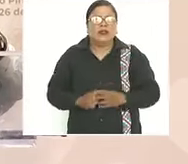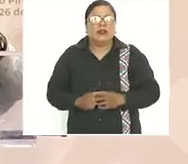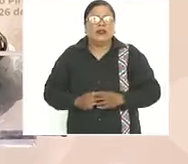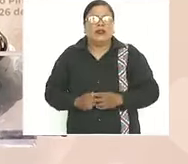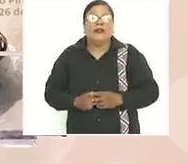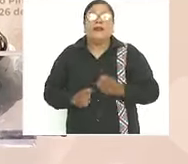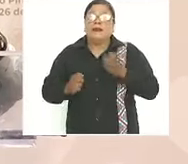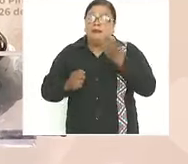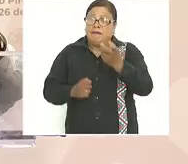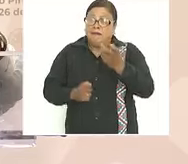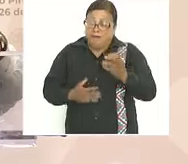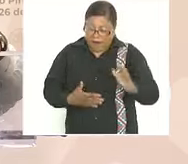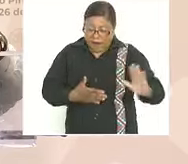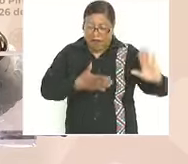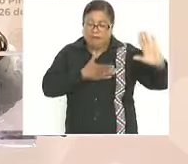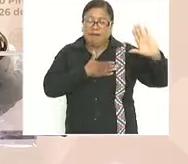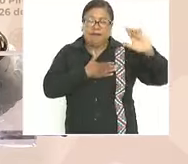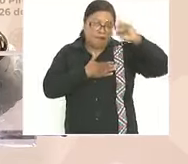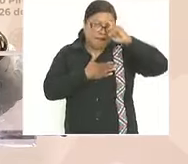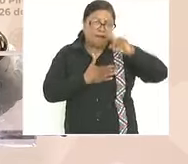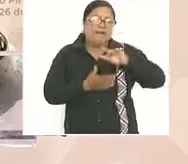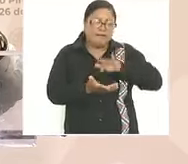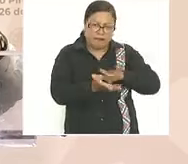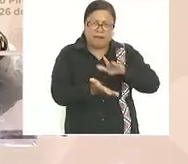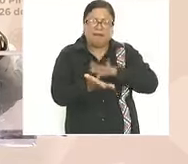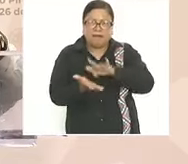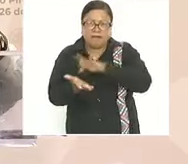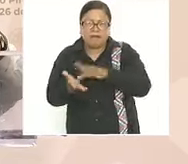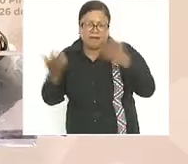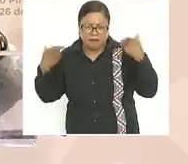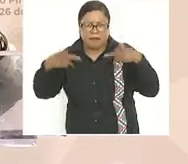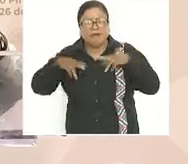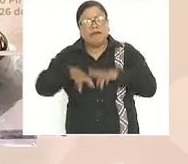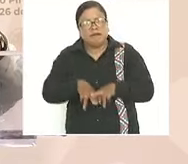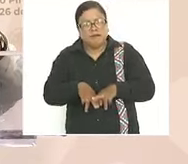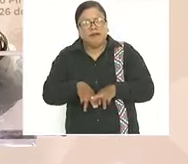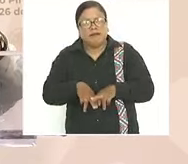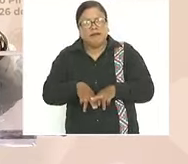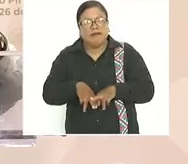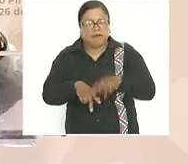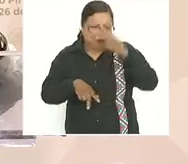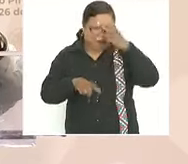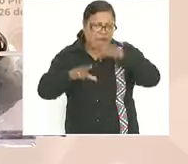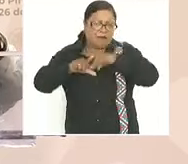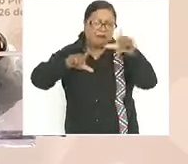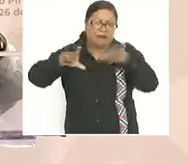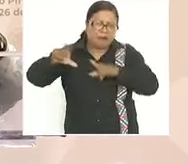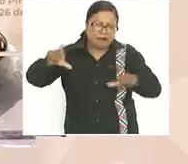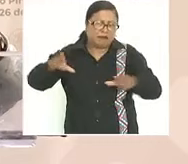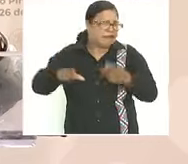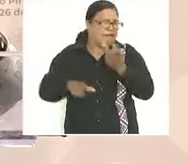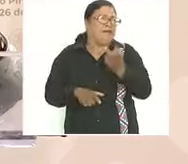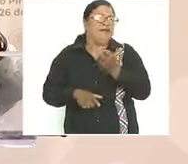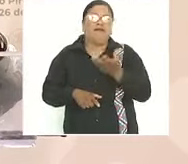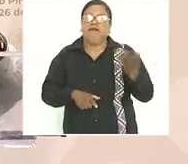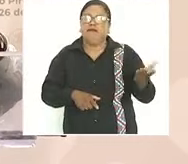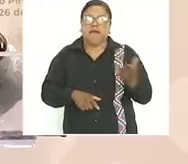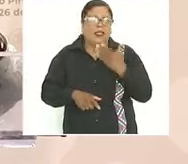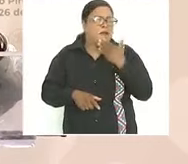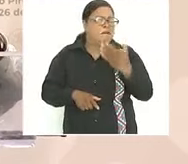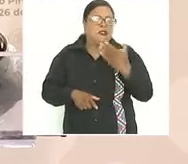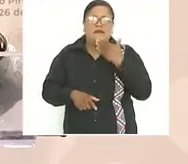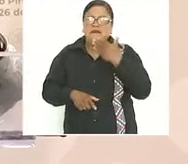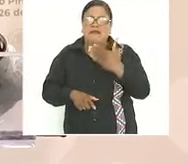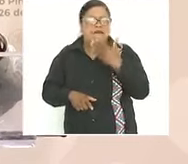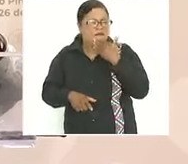el compromiso de seguir apoyando al magisterio nacional que se han portado muy bien